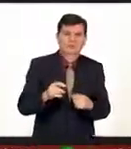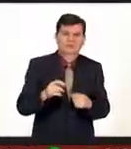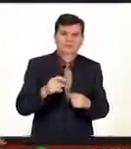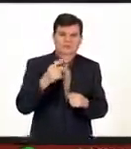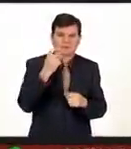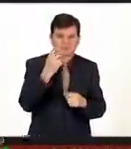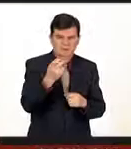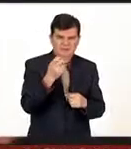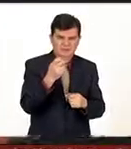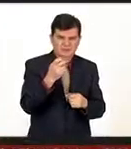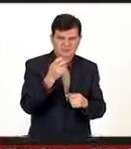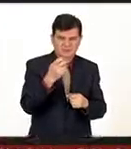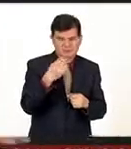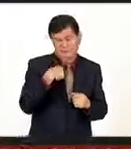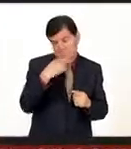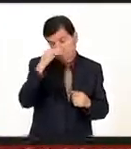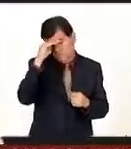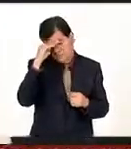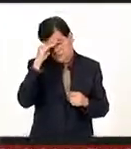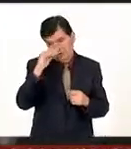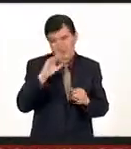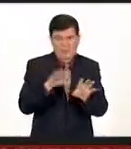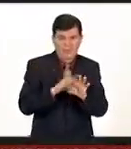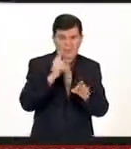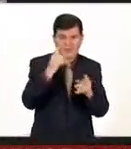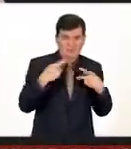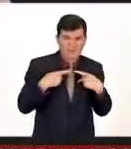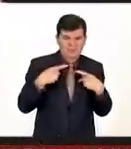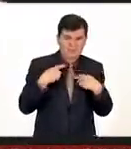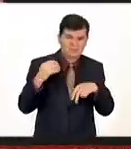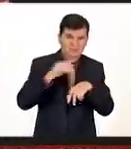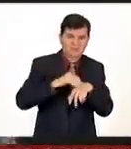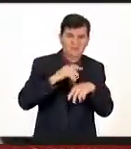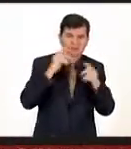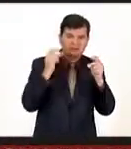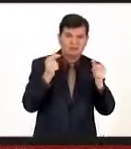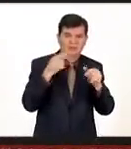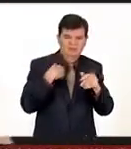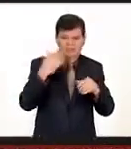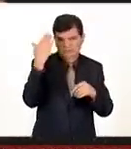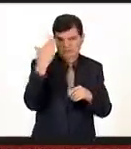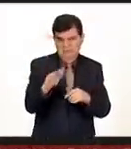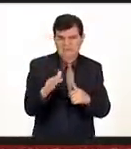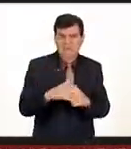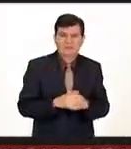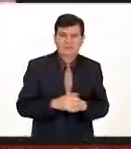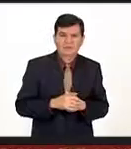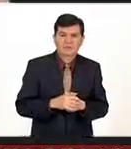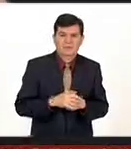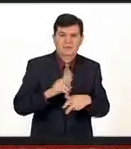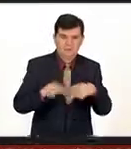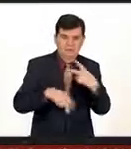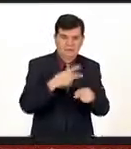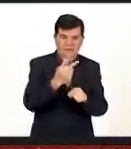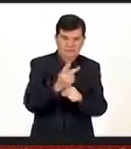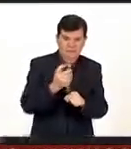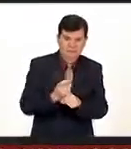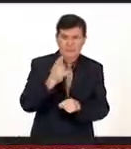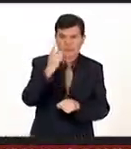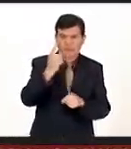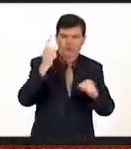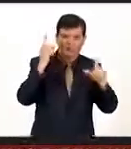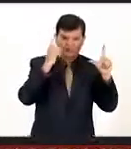yo supongo a deber ha habido un burócrata que un día amanece y dice tac ya lo sé vamos a invitar a un